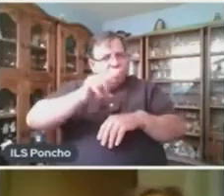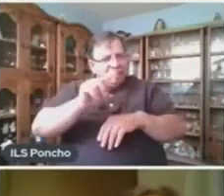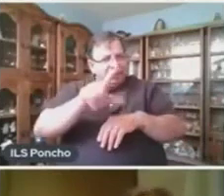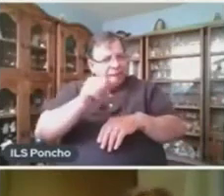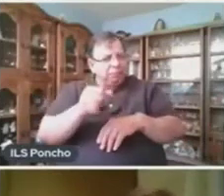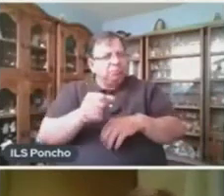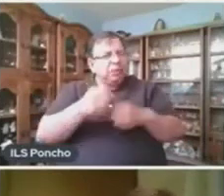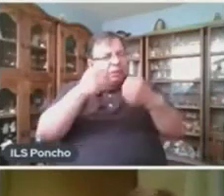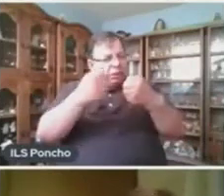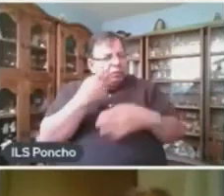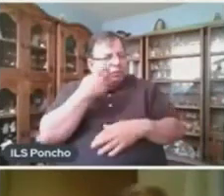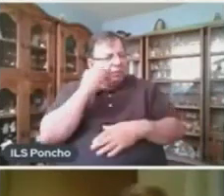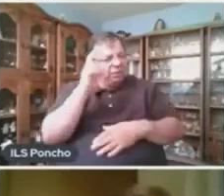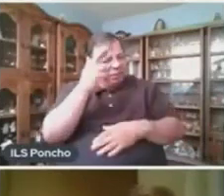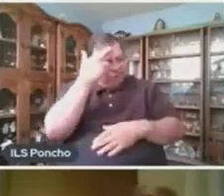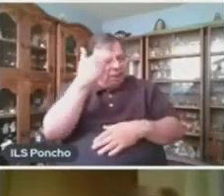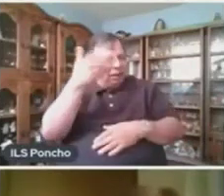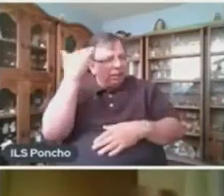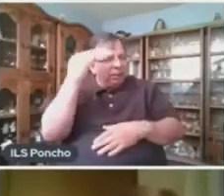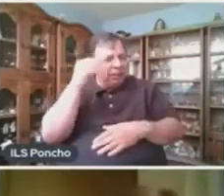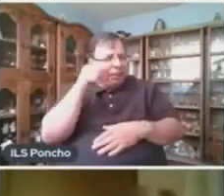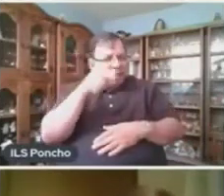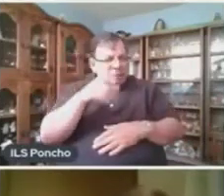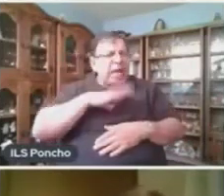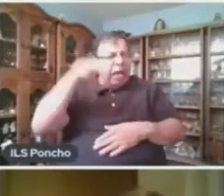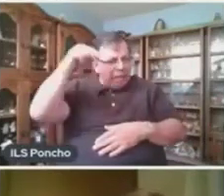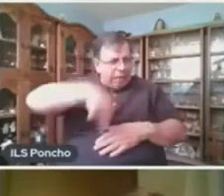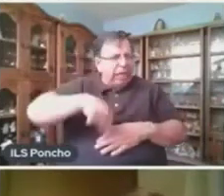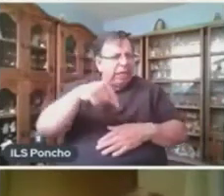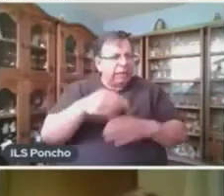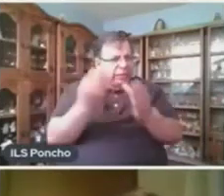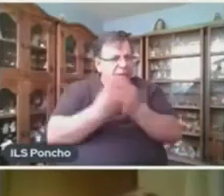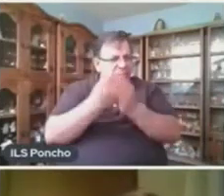Seguramente ustedes la recordarán porque ella estuvo aquí con nosotros.